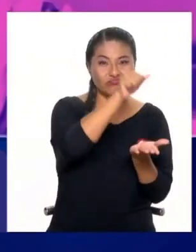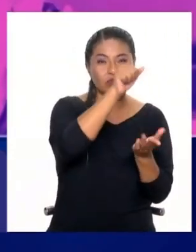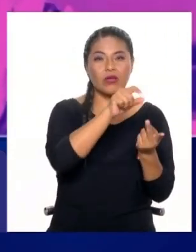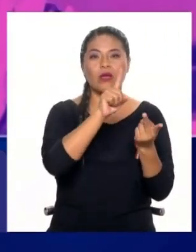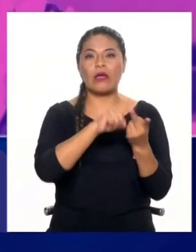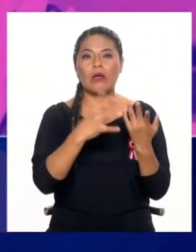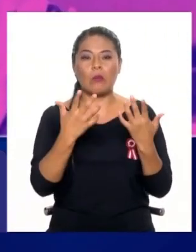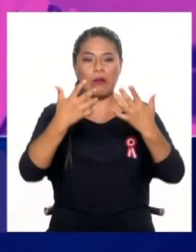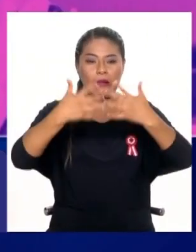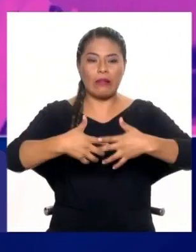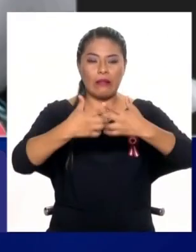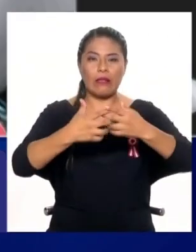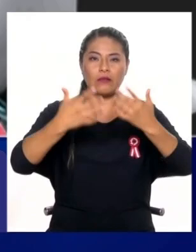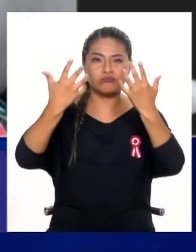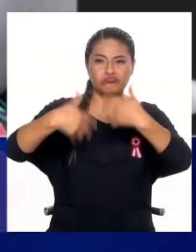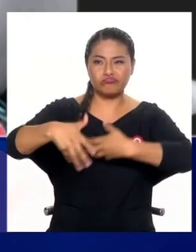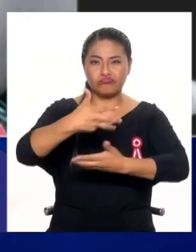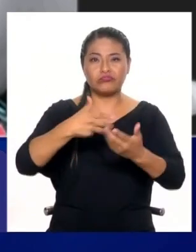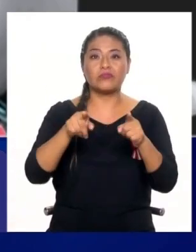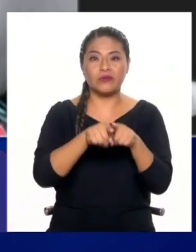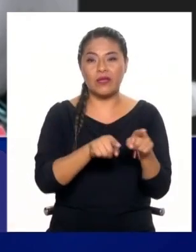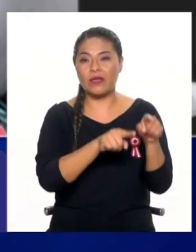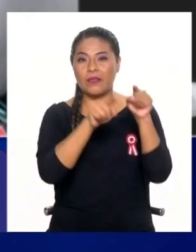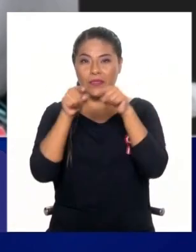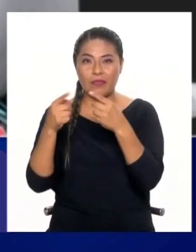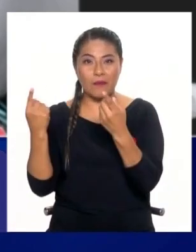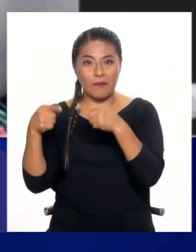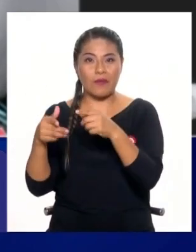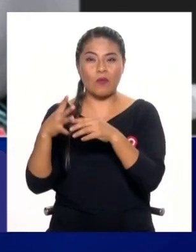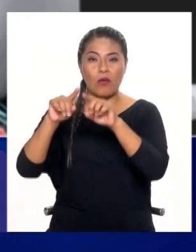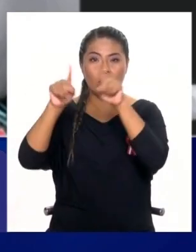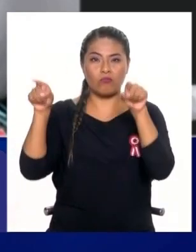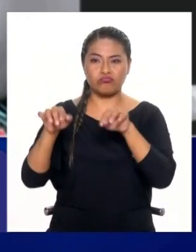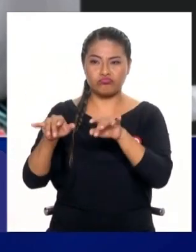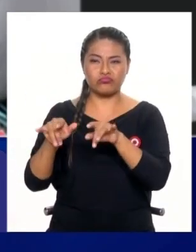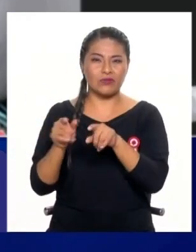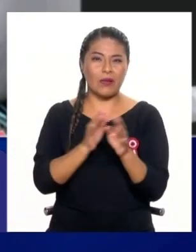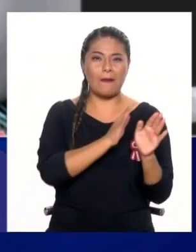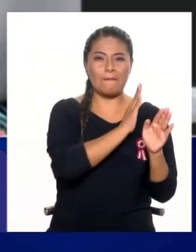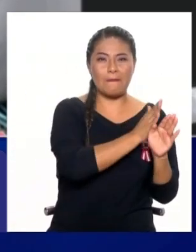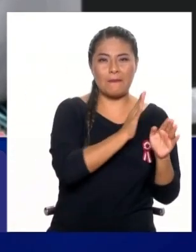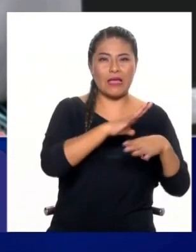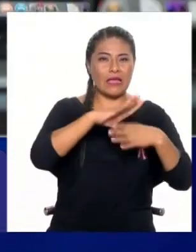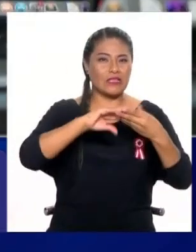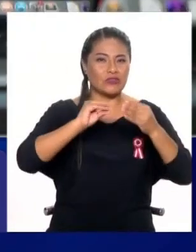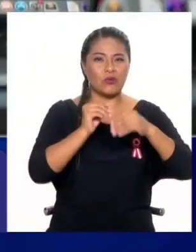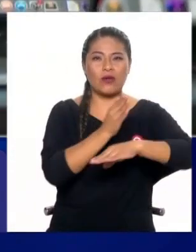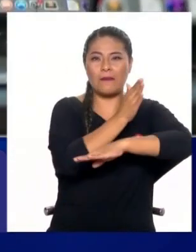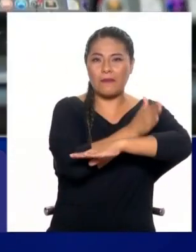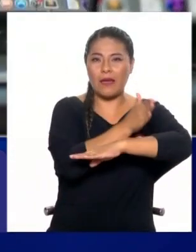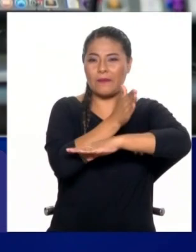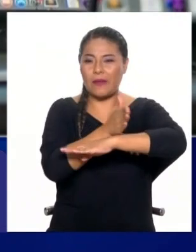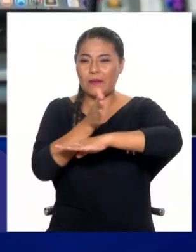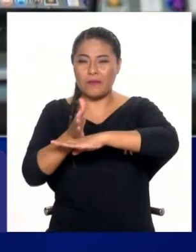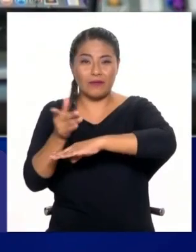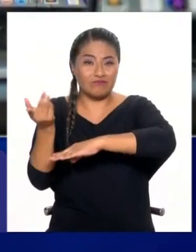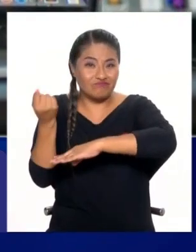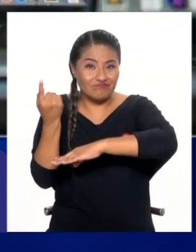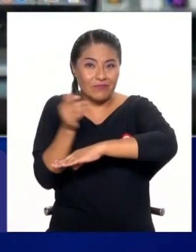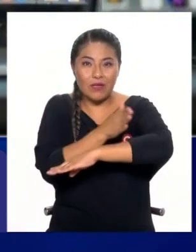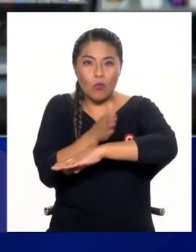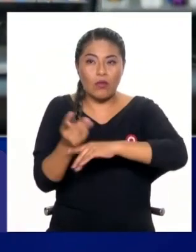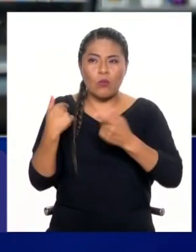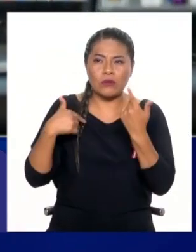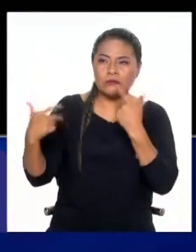revolución industrial, ¿no? Y también lo mismo cuando aparecieron los computadores. O sea, esa es una historia repetida, ¿no? Lo que está sucediendo es que estamos en un